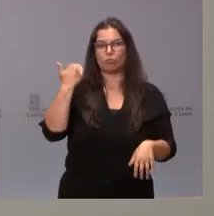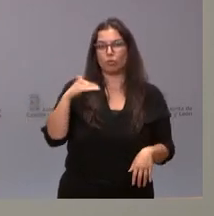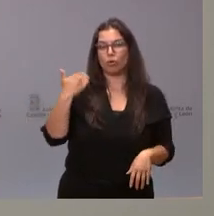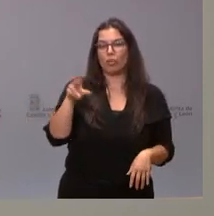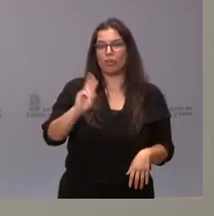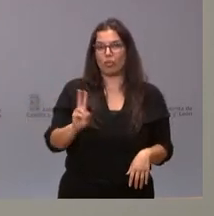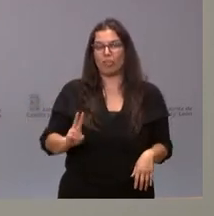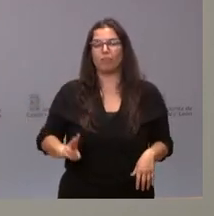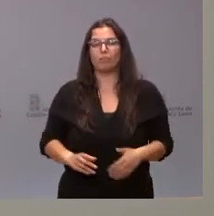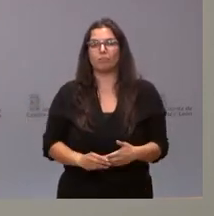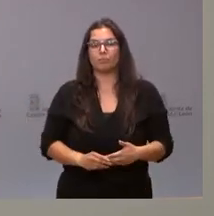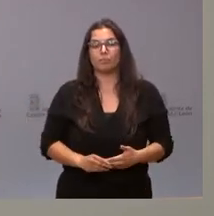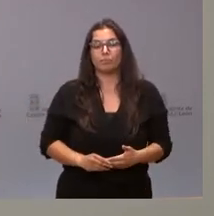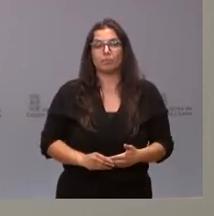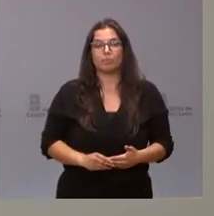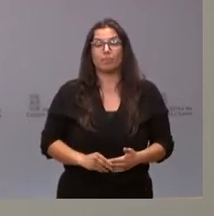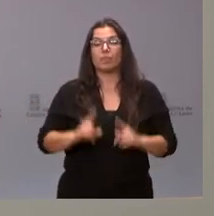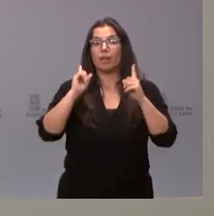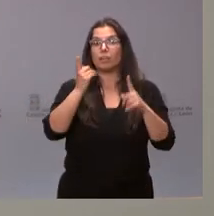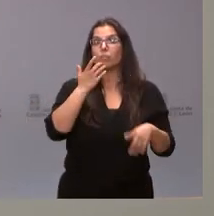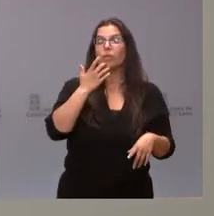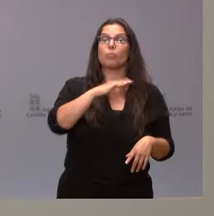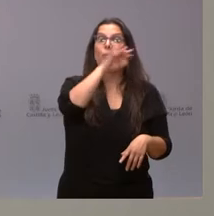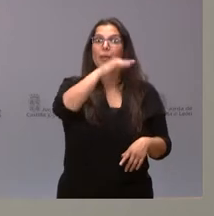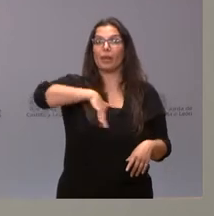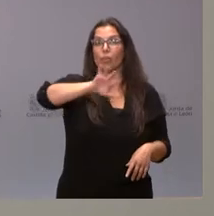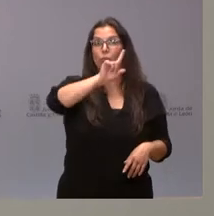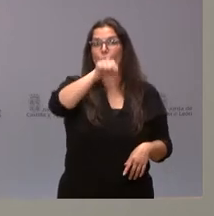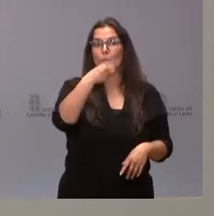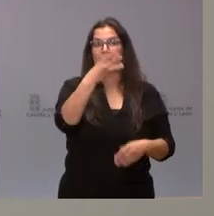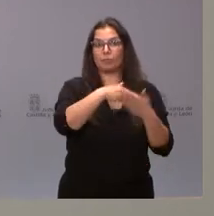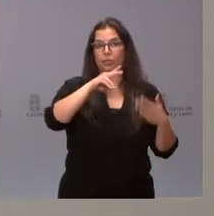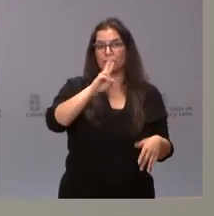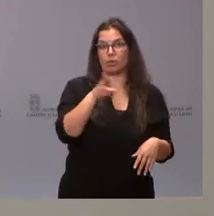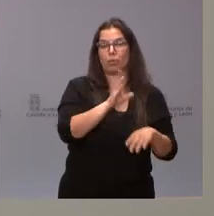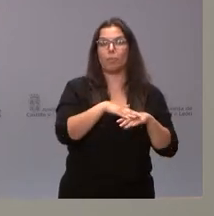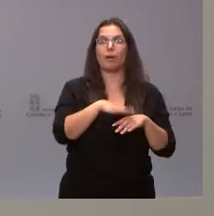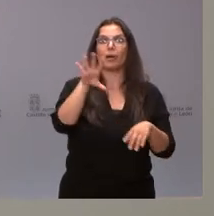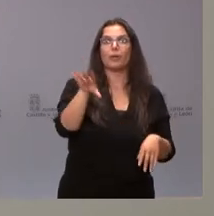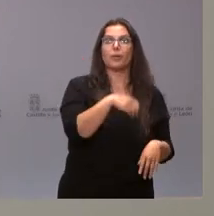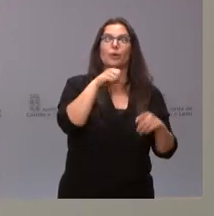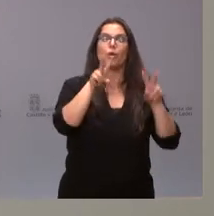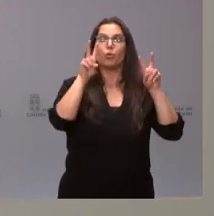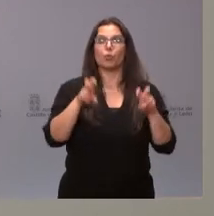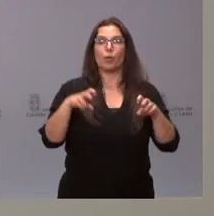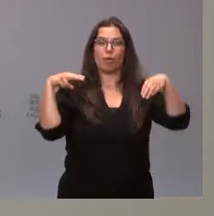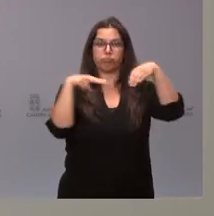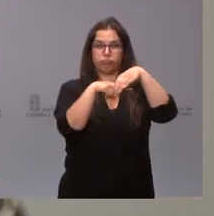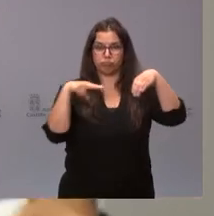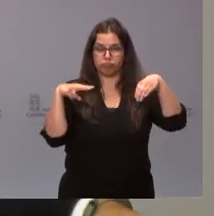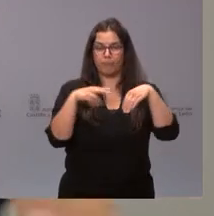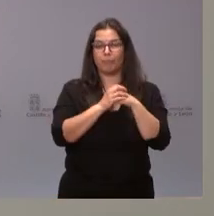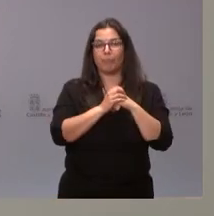y Valladolid. En el caso del Hospital del Bierzo, 1,3 millones de euros para una nueva resonancia magnética.